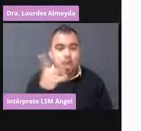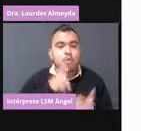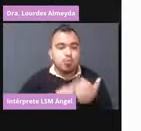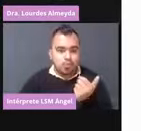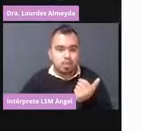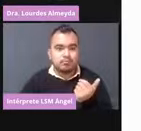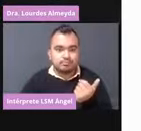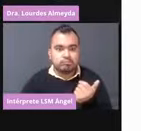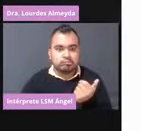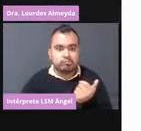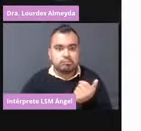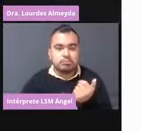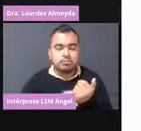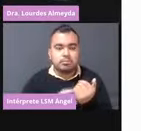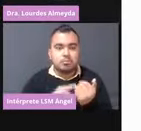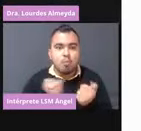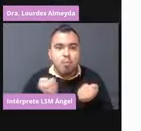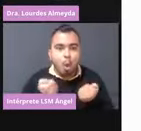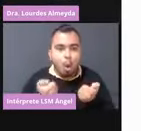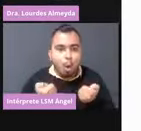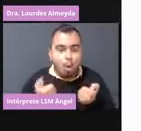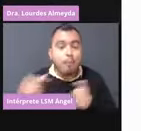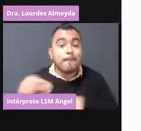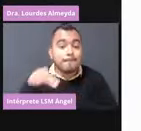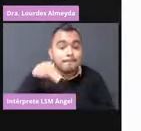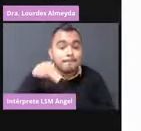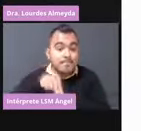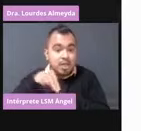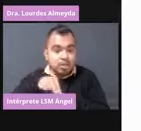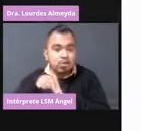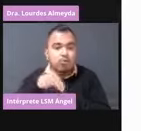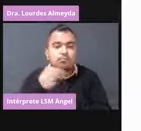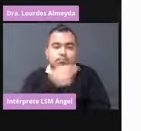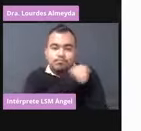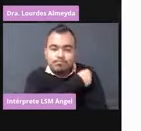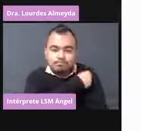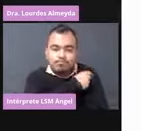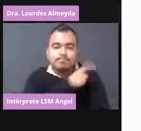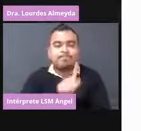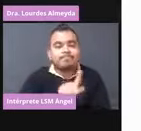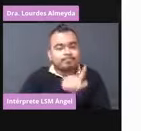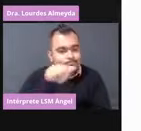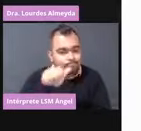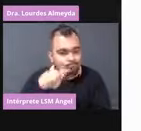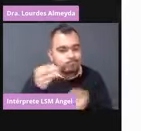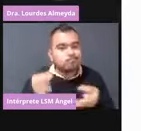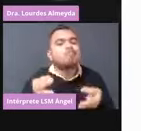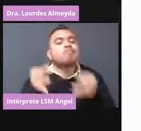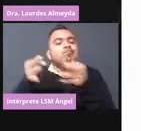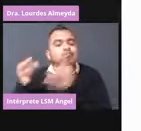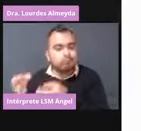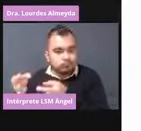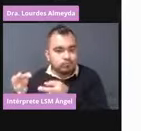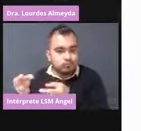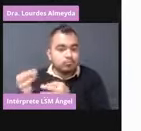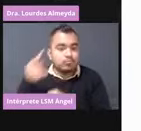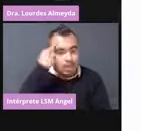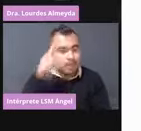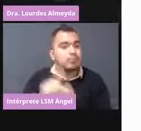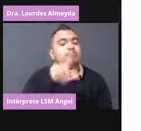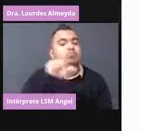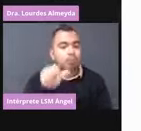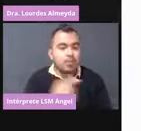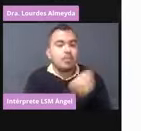y entonces pues el médico le puede diferir la vacuna para que se vacune posteriormente. No es que está